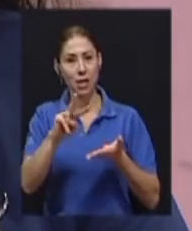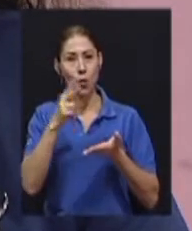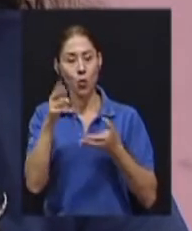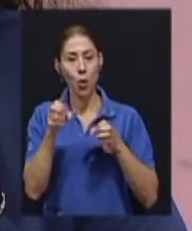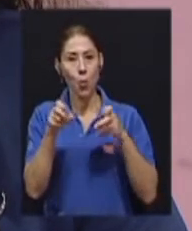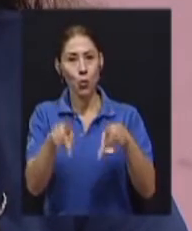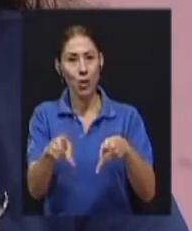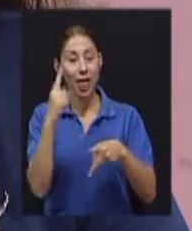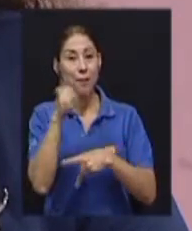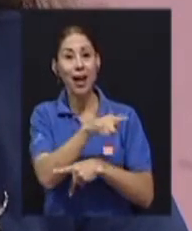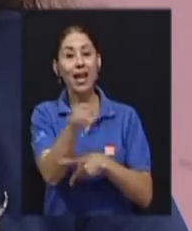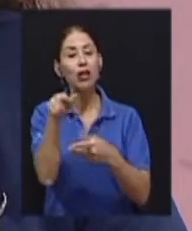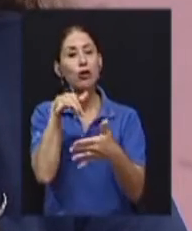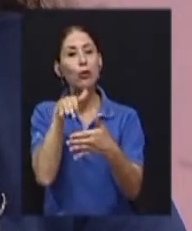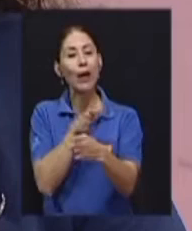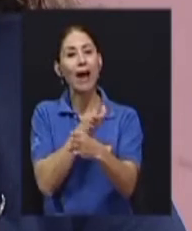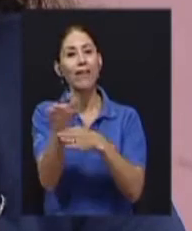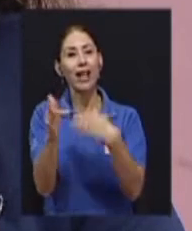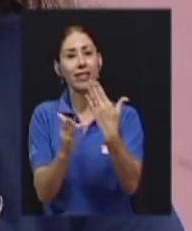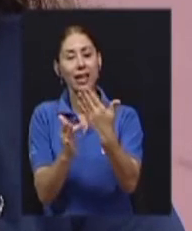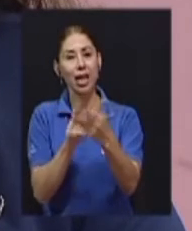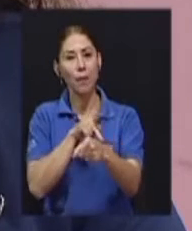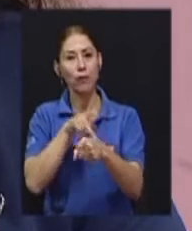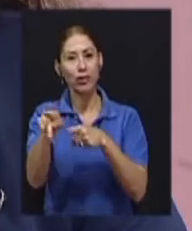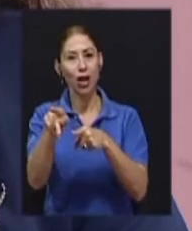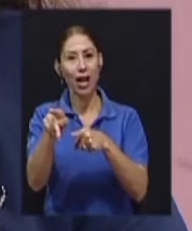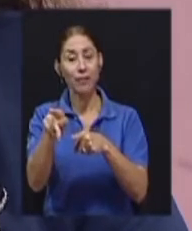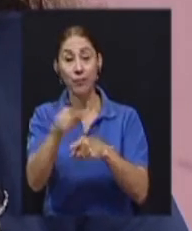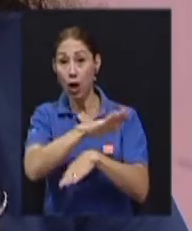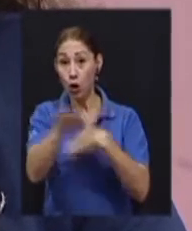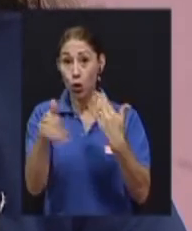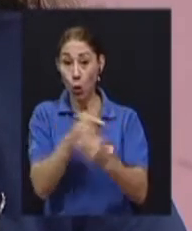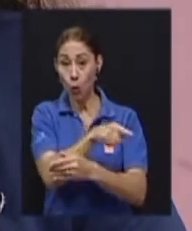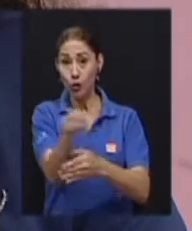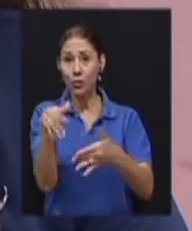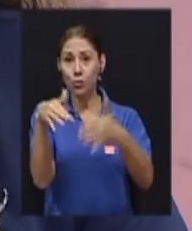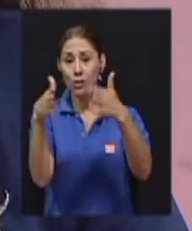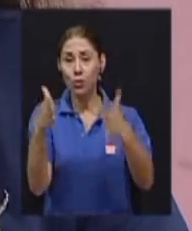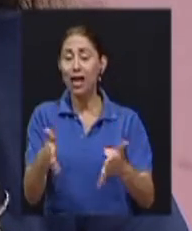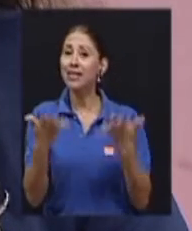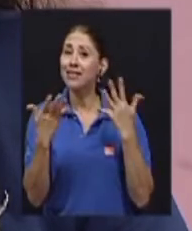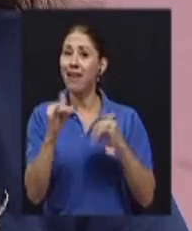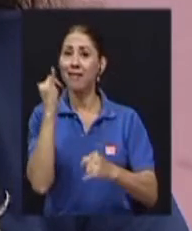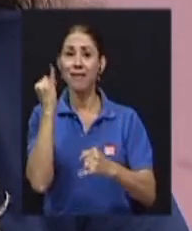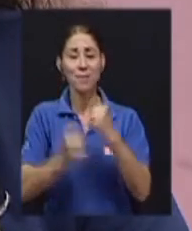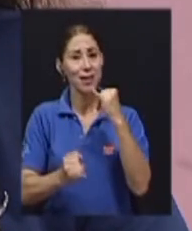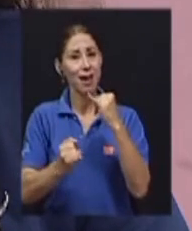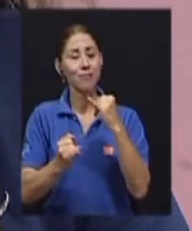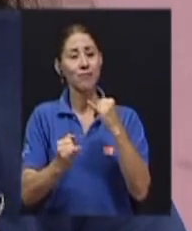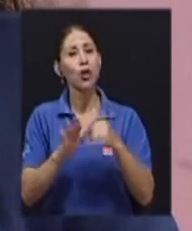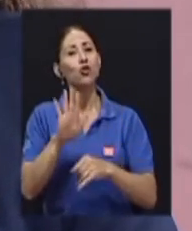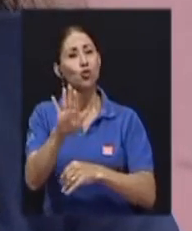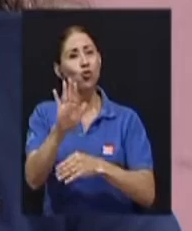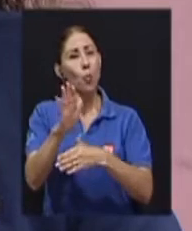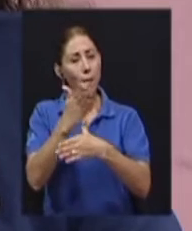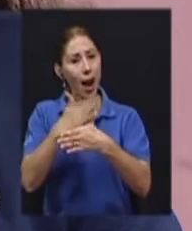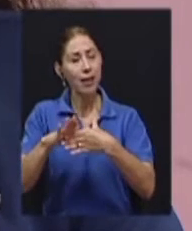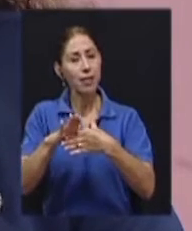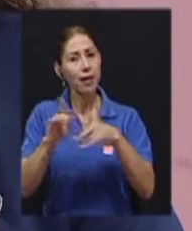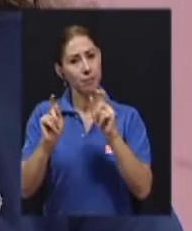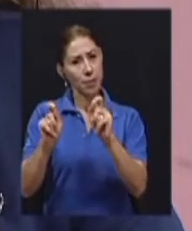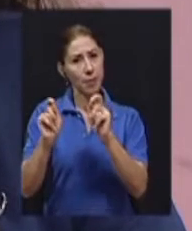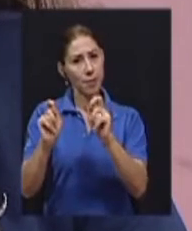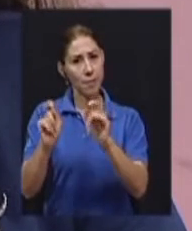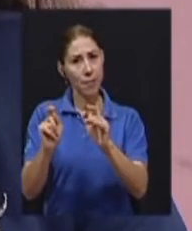profesional. A todos nuestros estudiantes cuando terminan su parte educativa